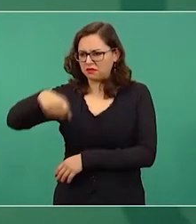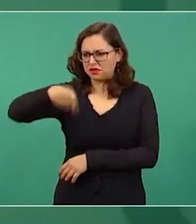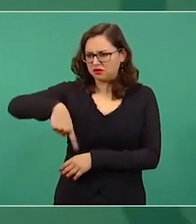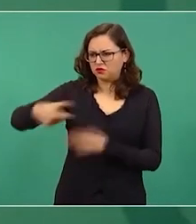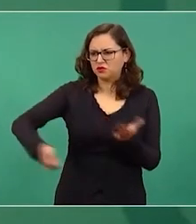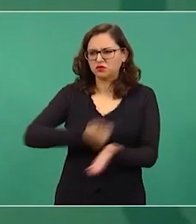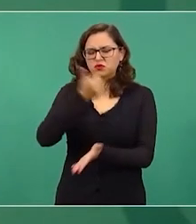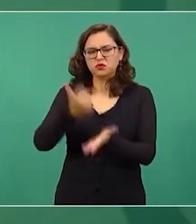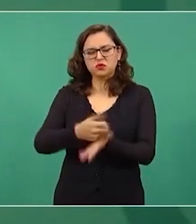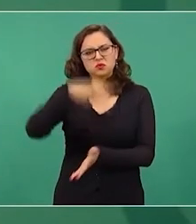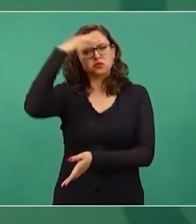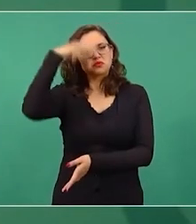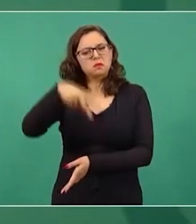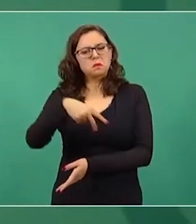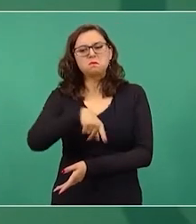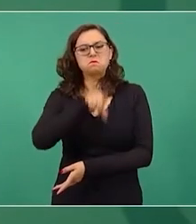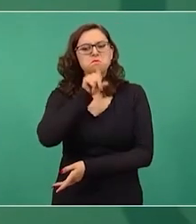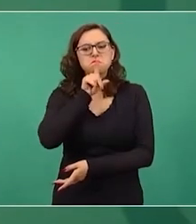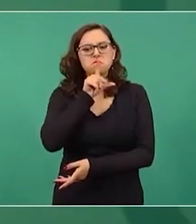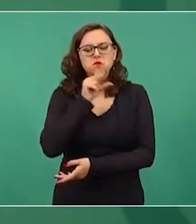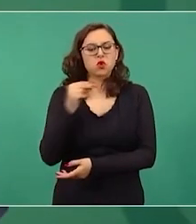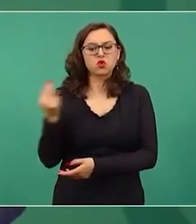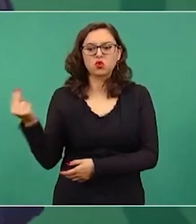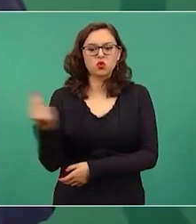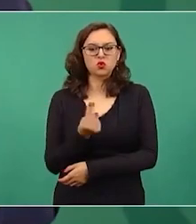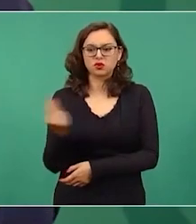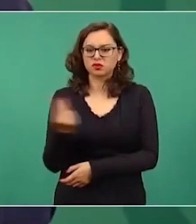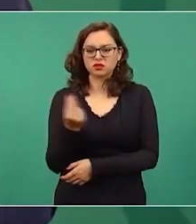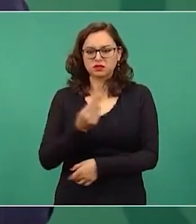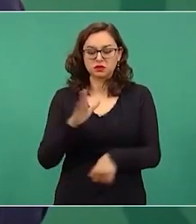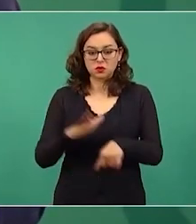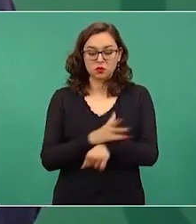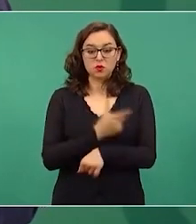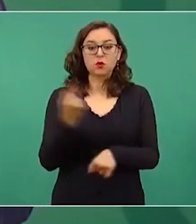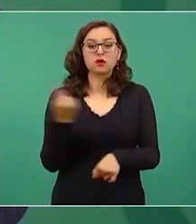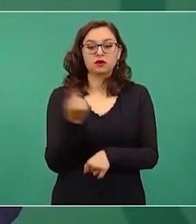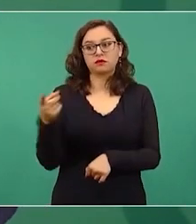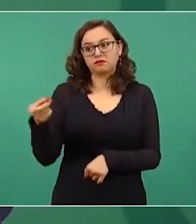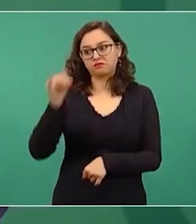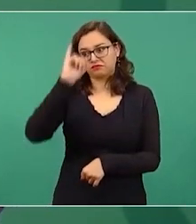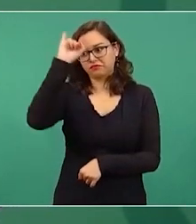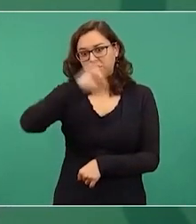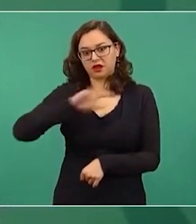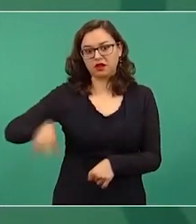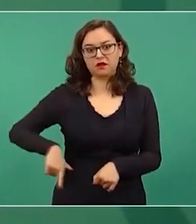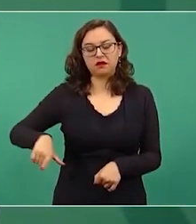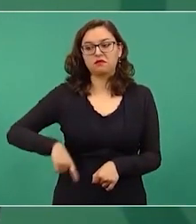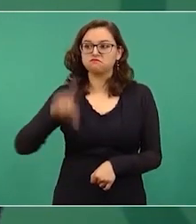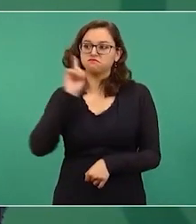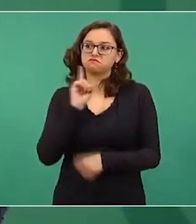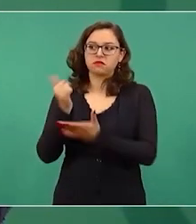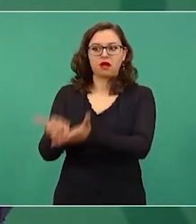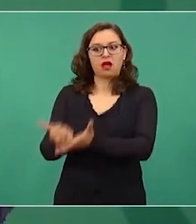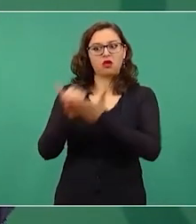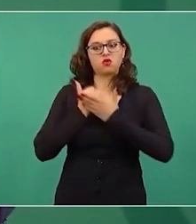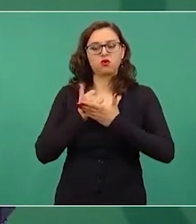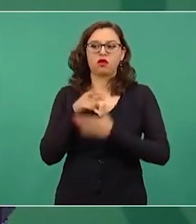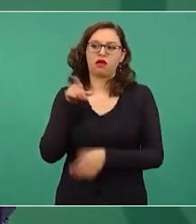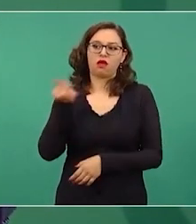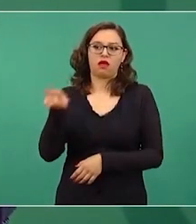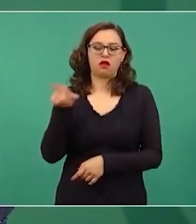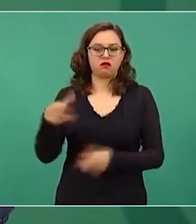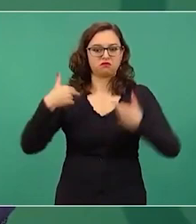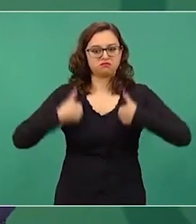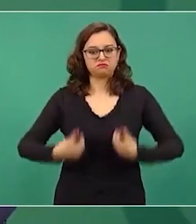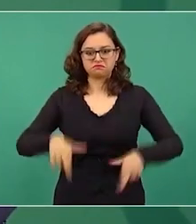porque la jefa de gobierno me aligera la carga ella me